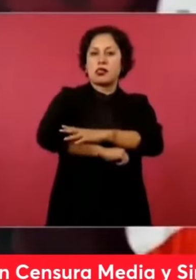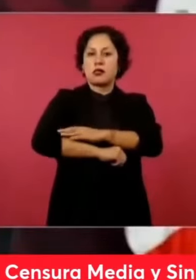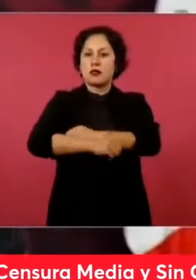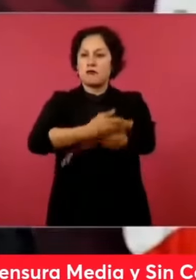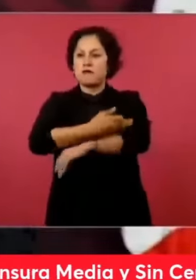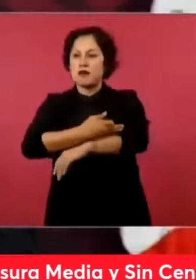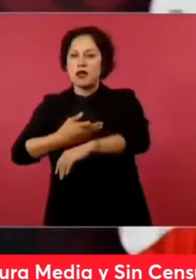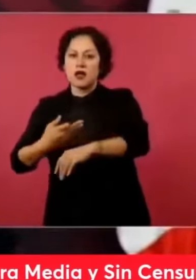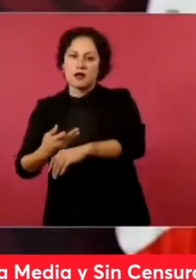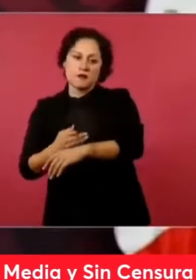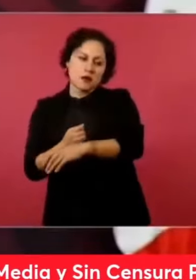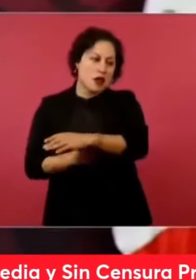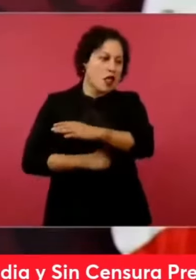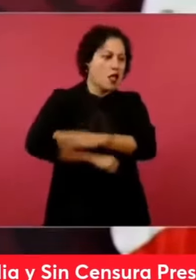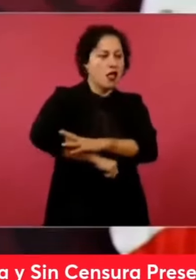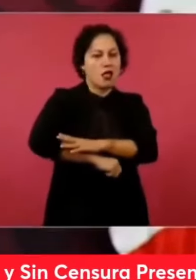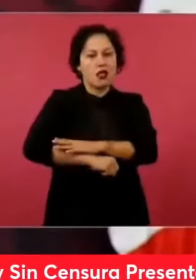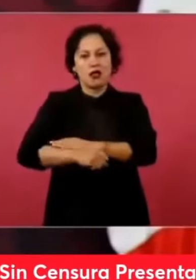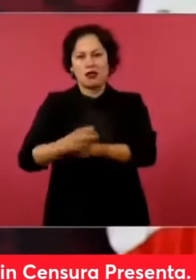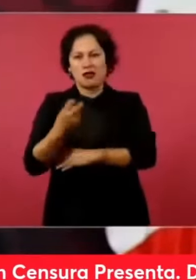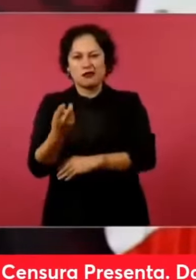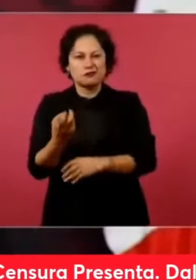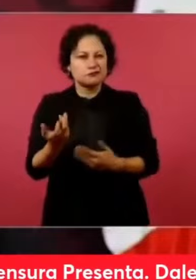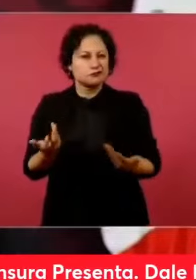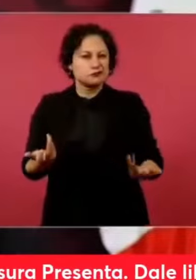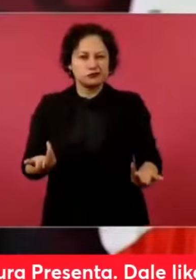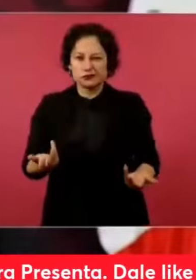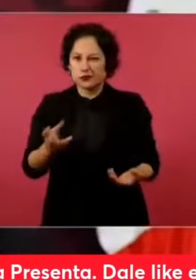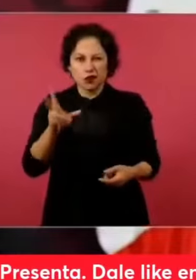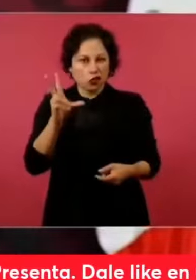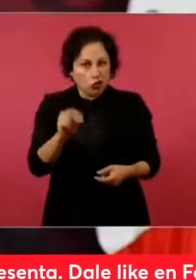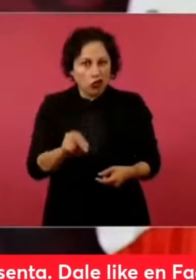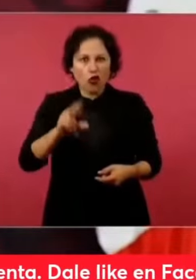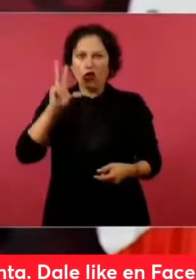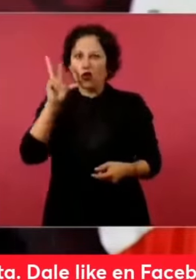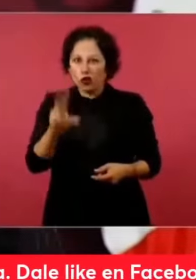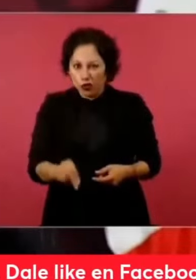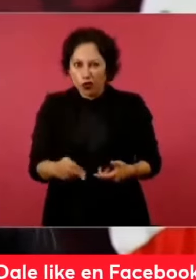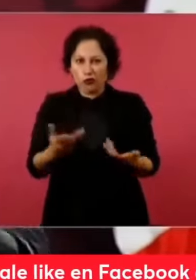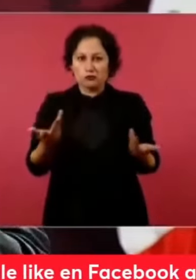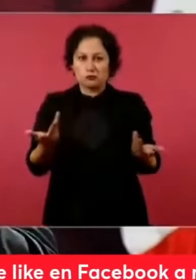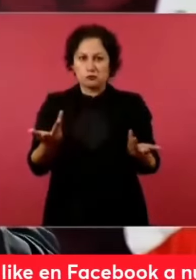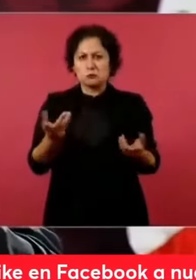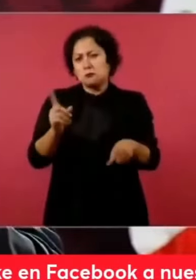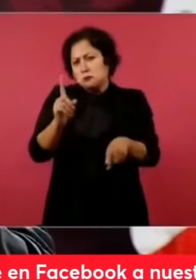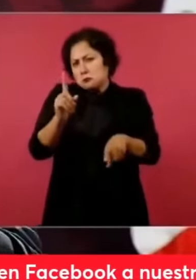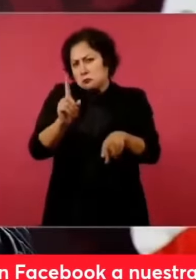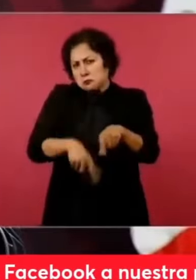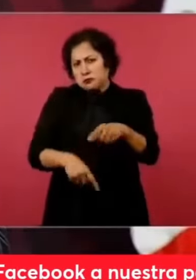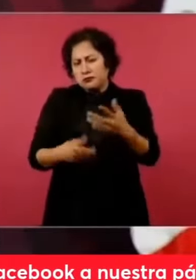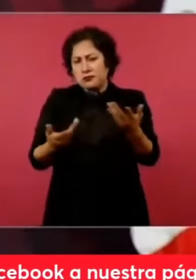Es para todo lo contrario, es para tener un Poder Judicial